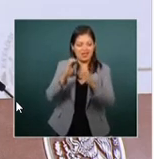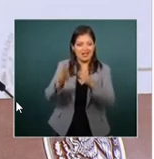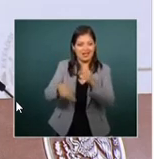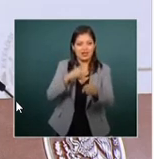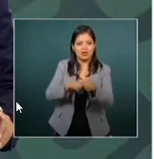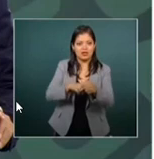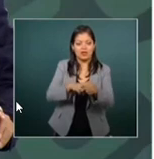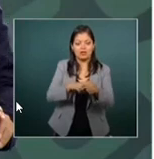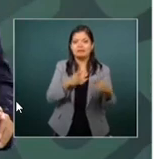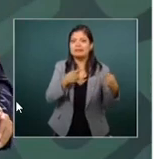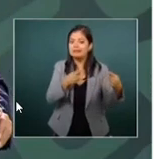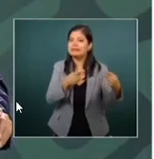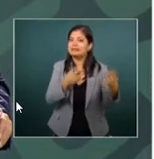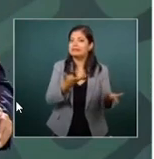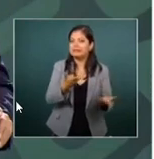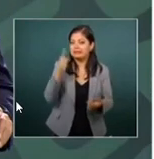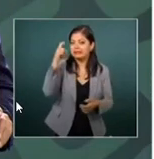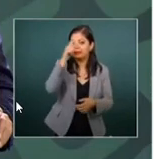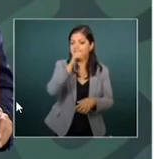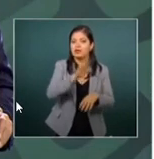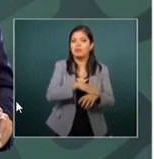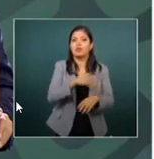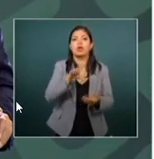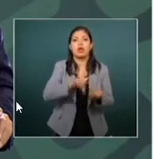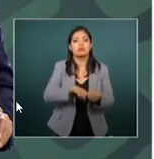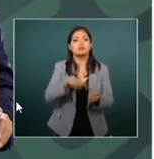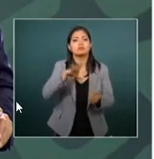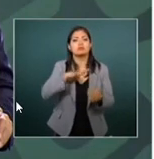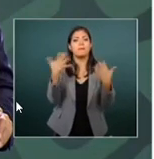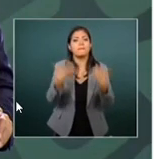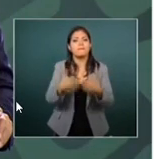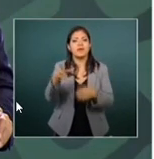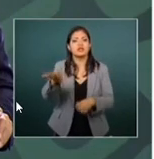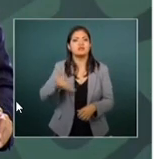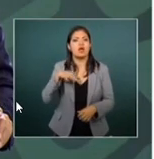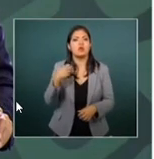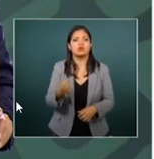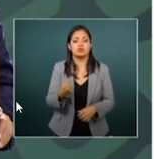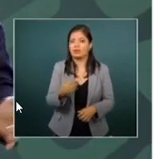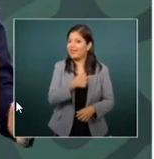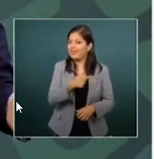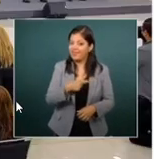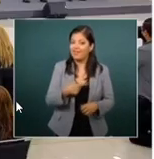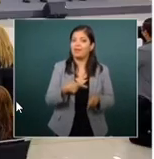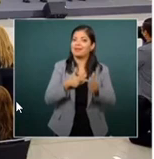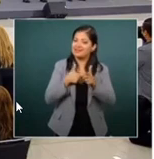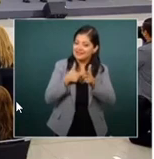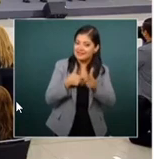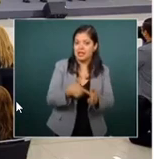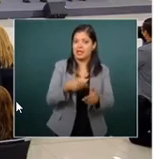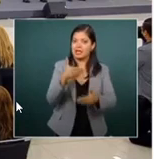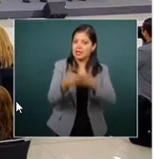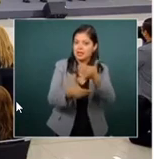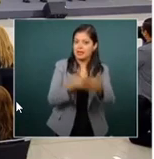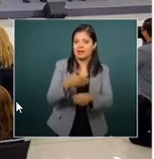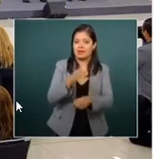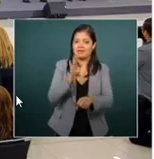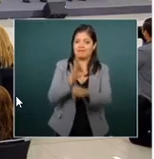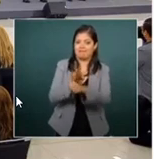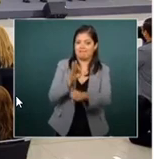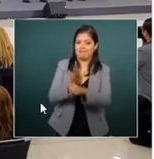Pero una cosa es muy diferente. la forma en la que lo dices y que tenga poder la palabra de representación.